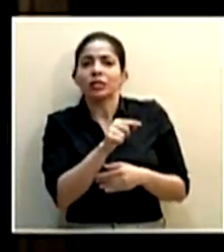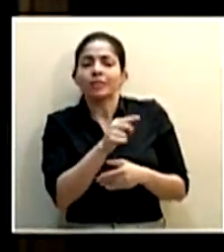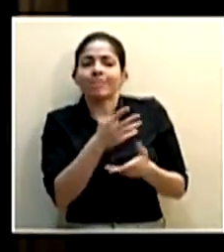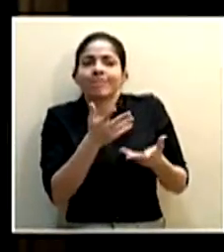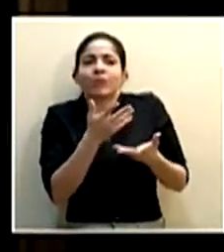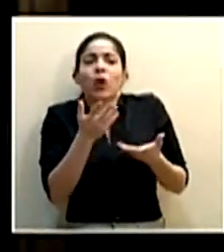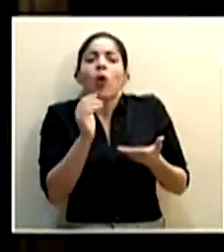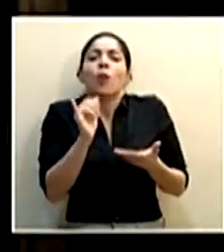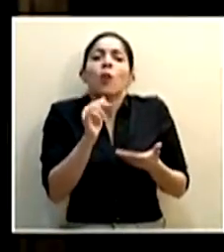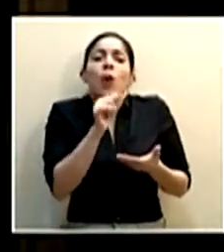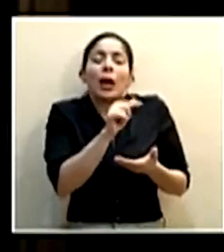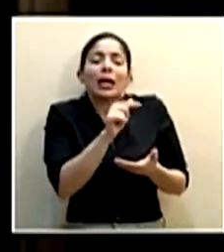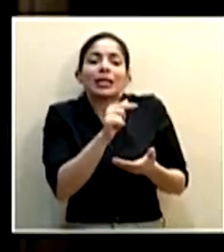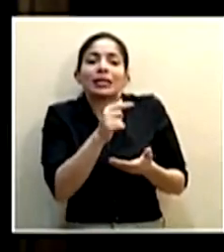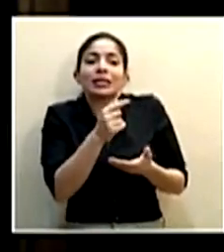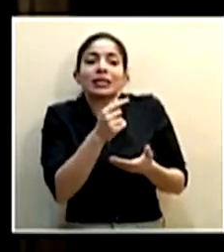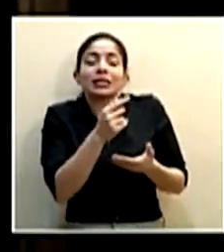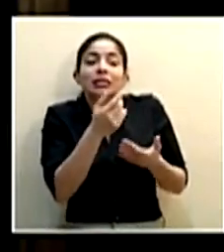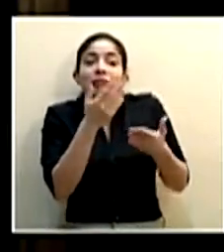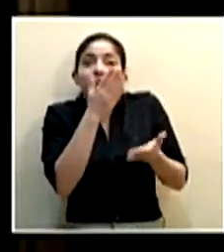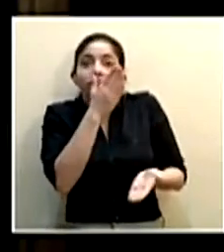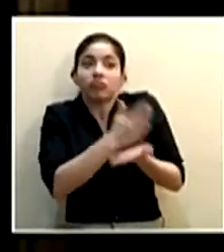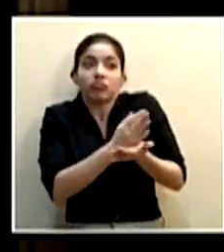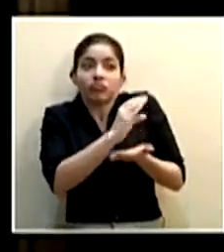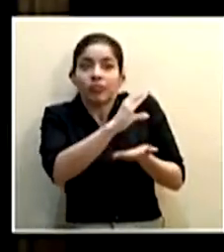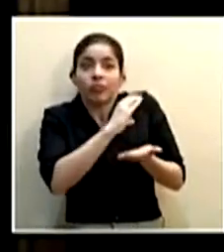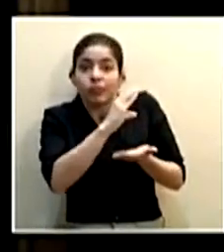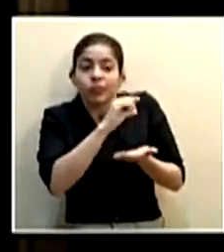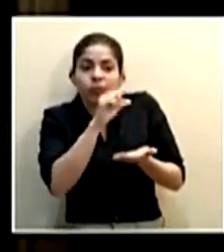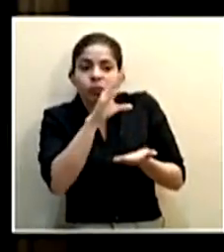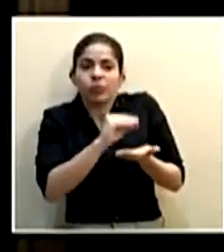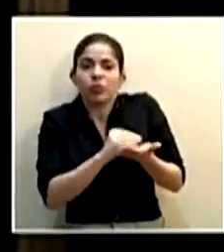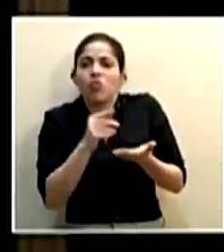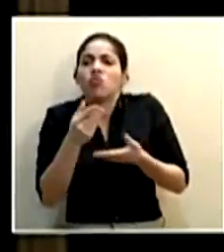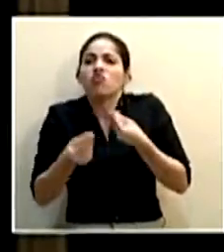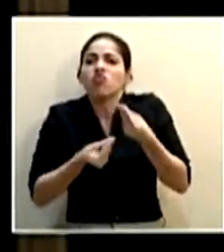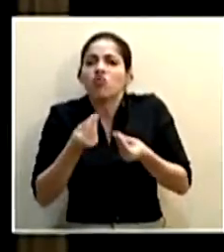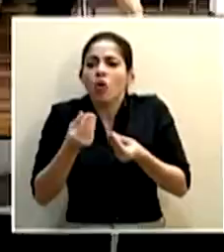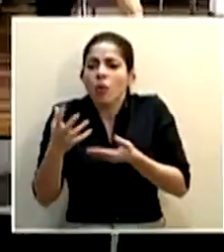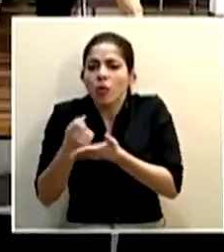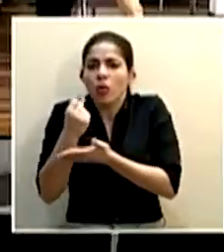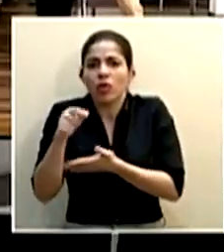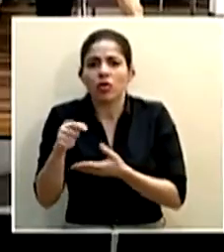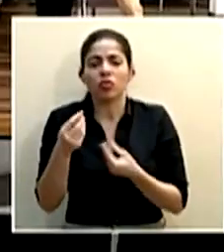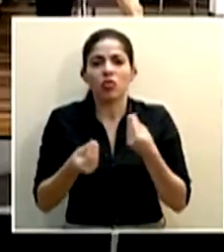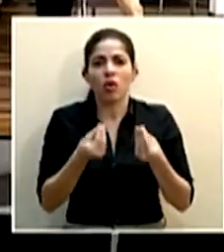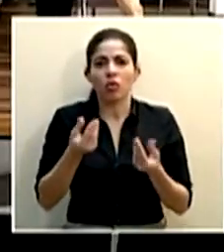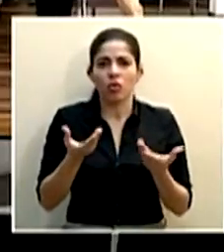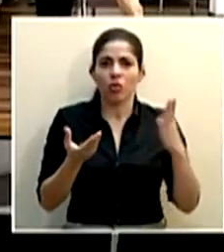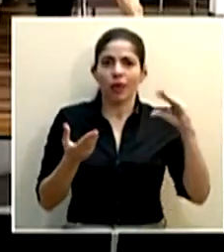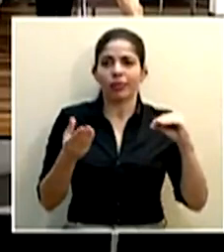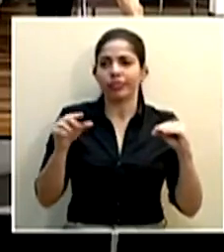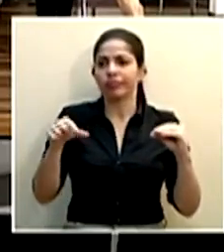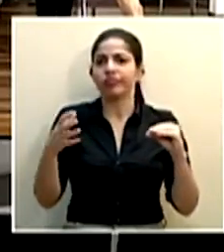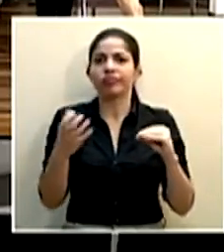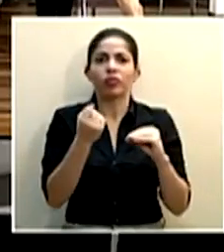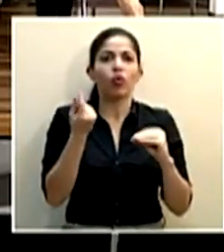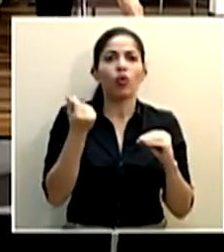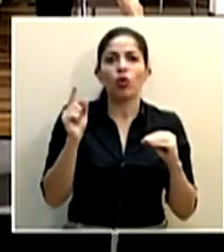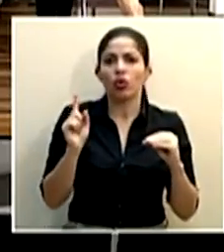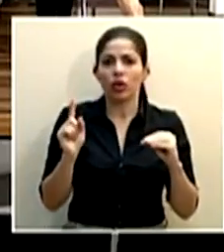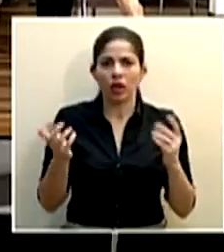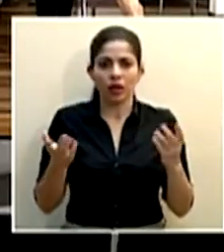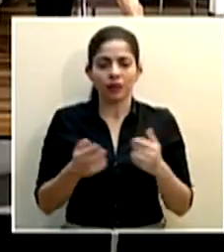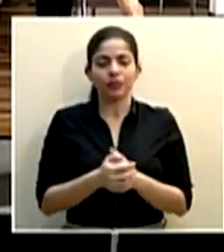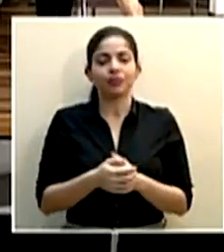Digo, eso que han dejado de percibir cómo lo podrían generar. Muchas gracias. El doctor Daniel Salas, ministro de